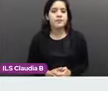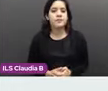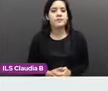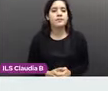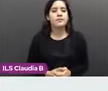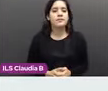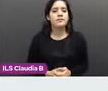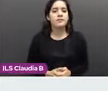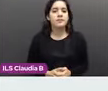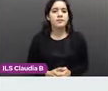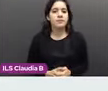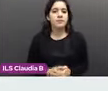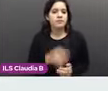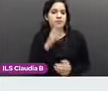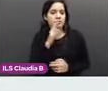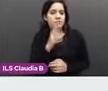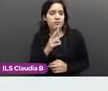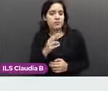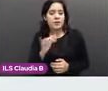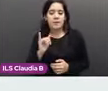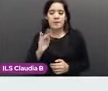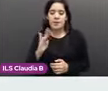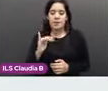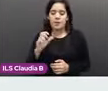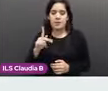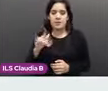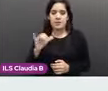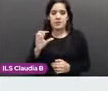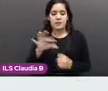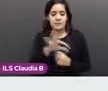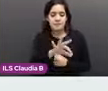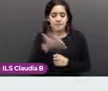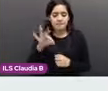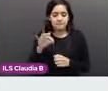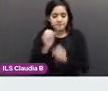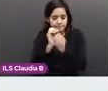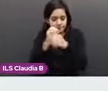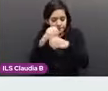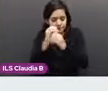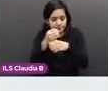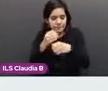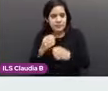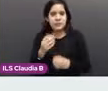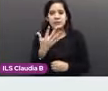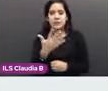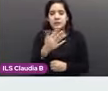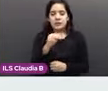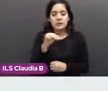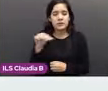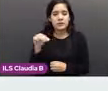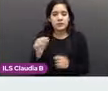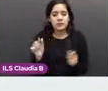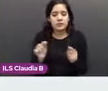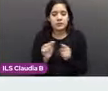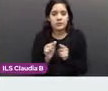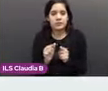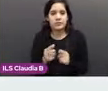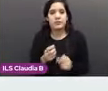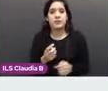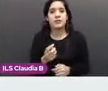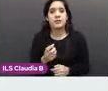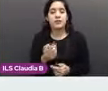Se recibe la biopsia de aproximadamente 5 milímetros. Y el resultado de esta